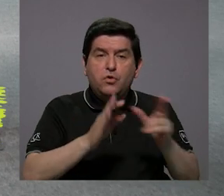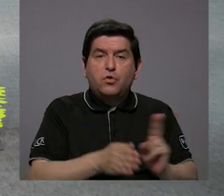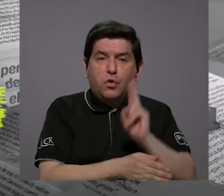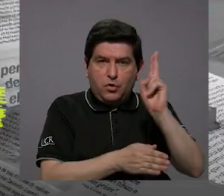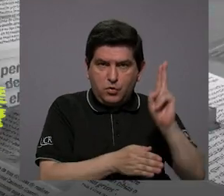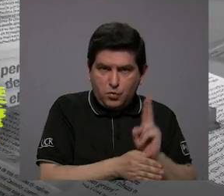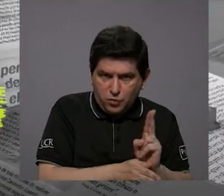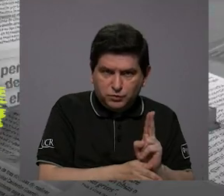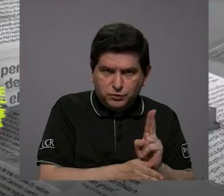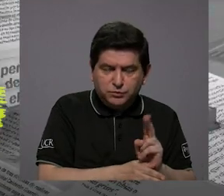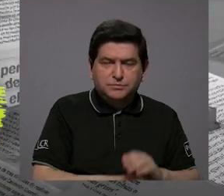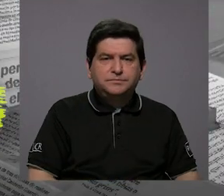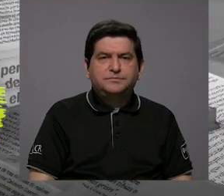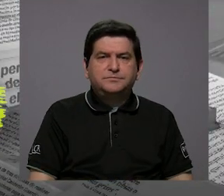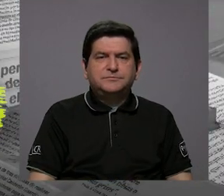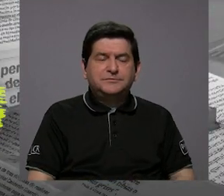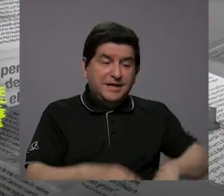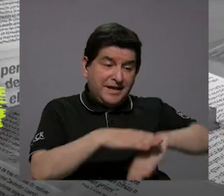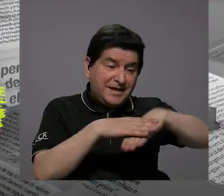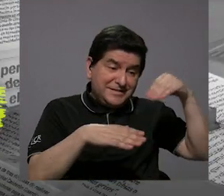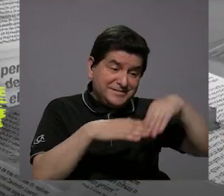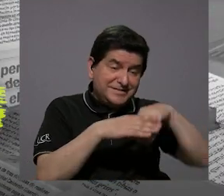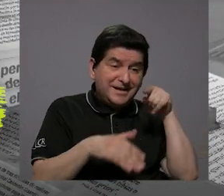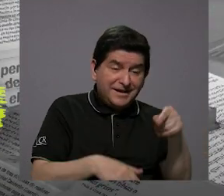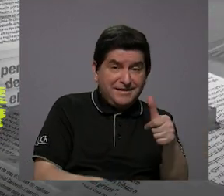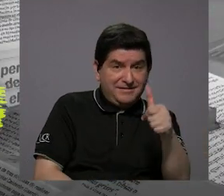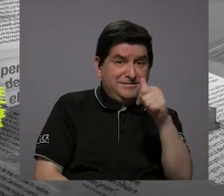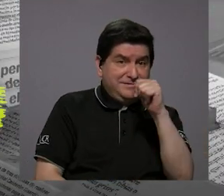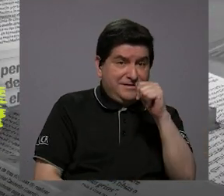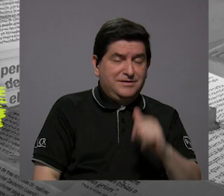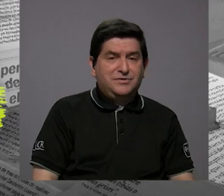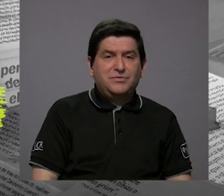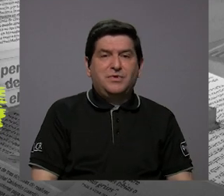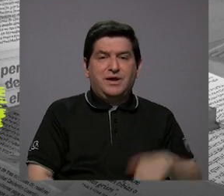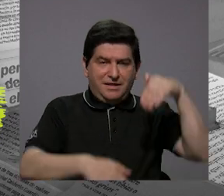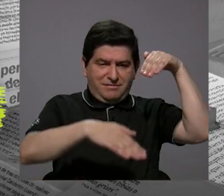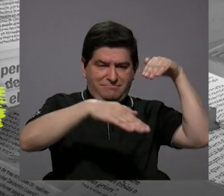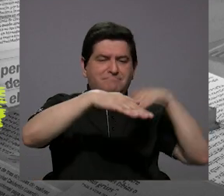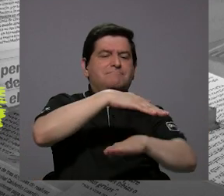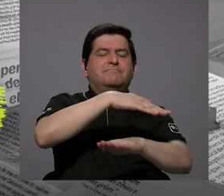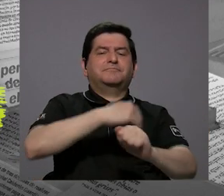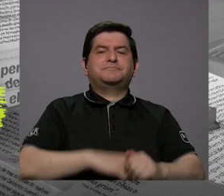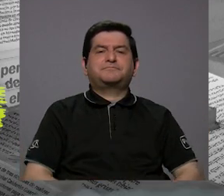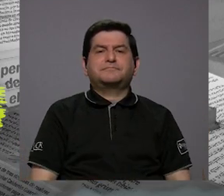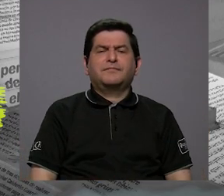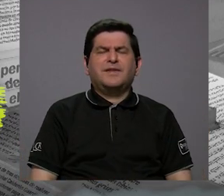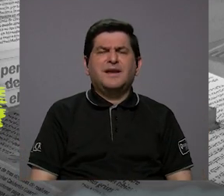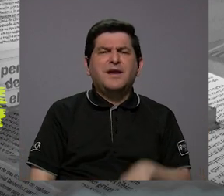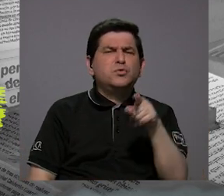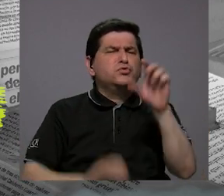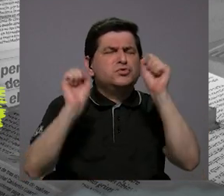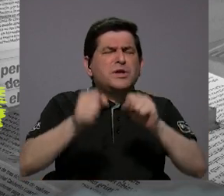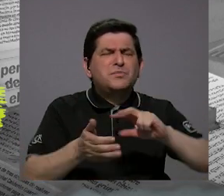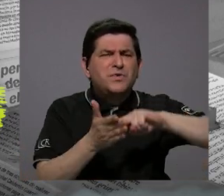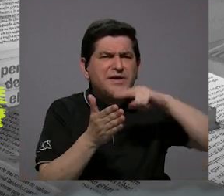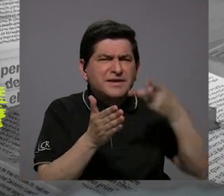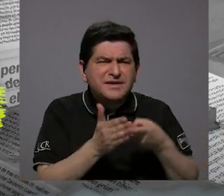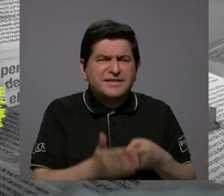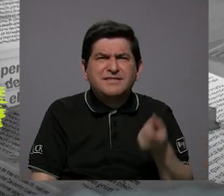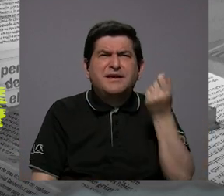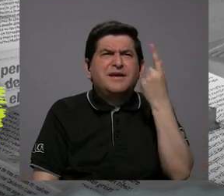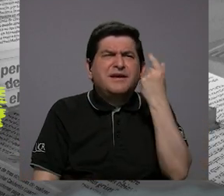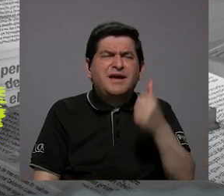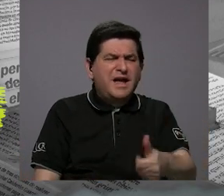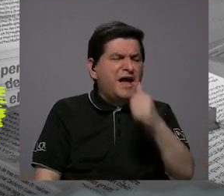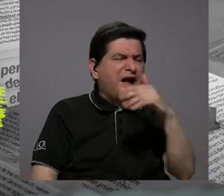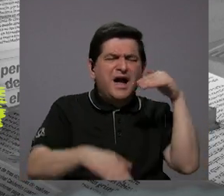uso, la extracción del agua subterránea. ¿Usted nos podría definir qué se